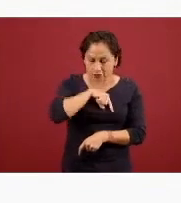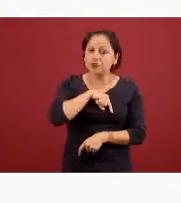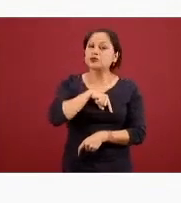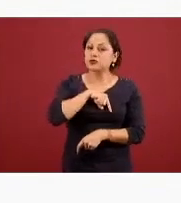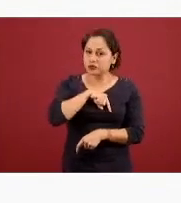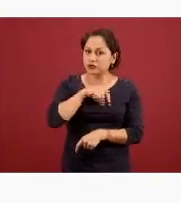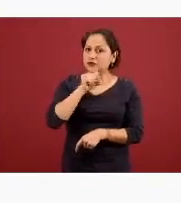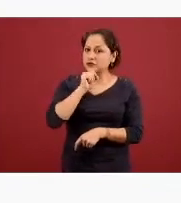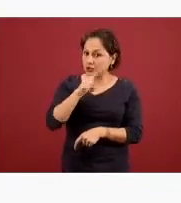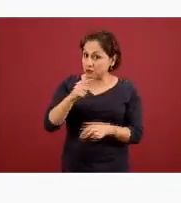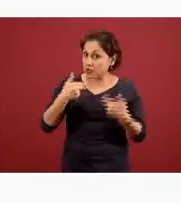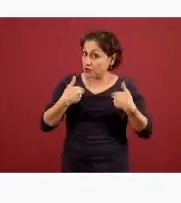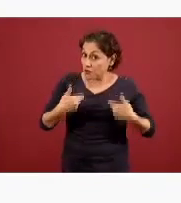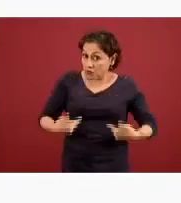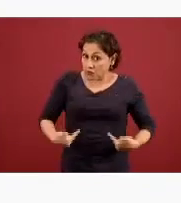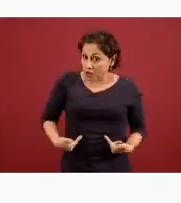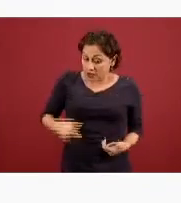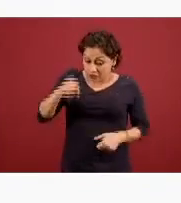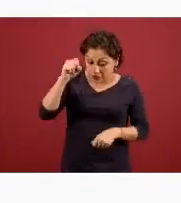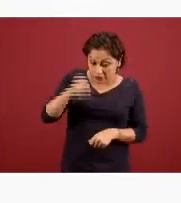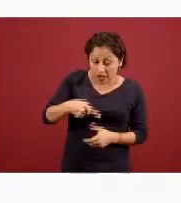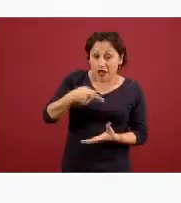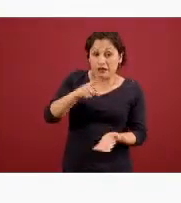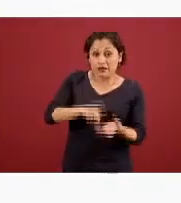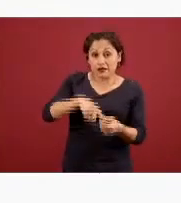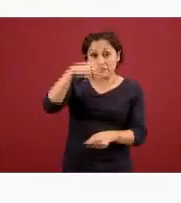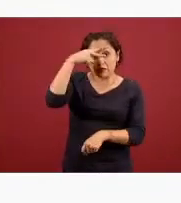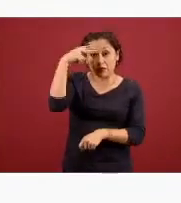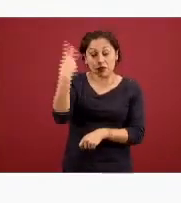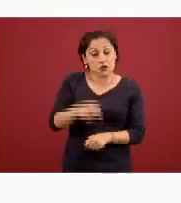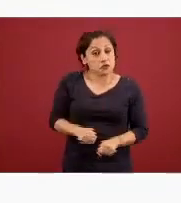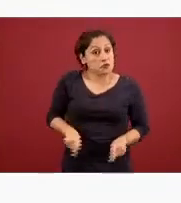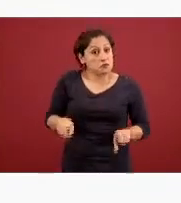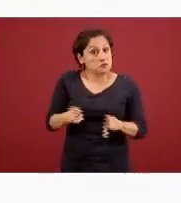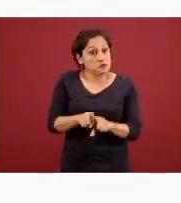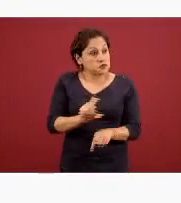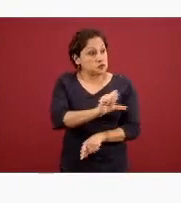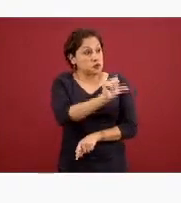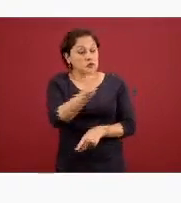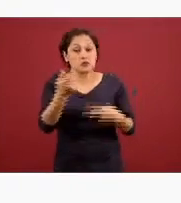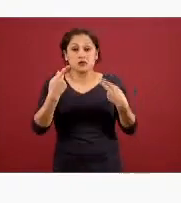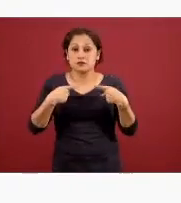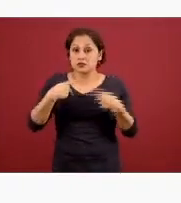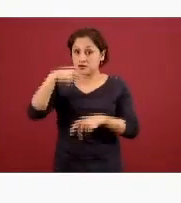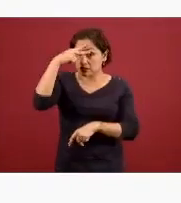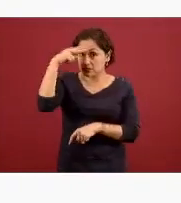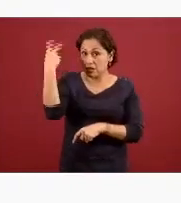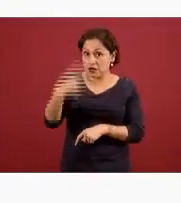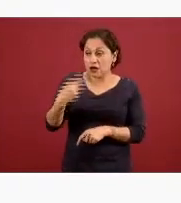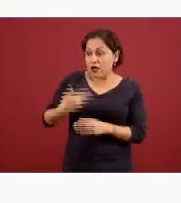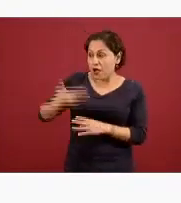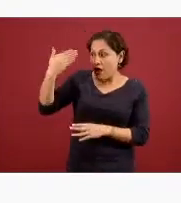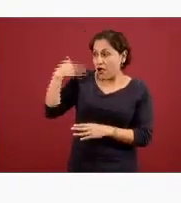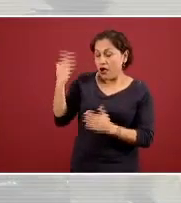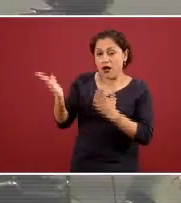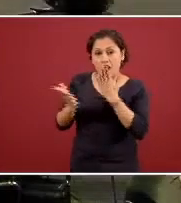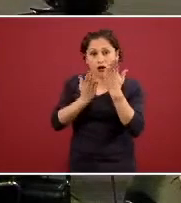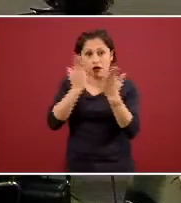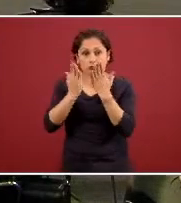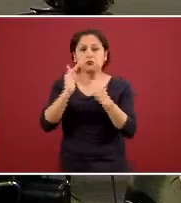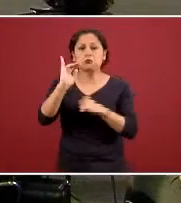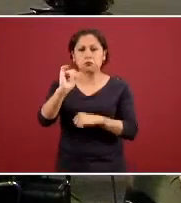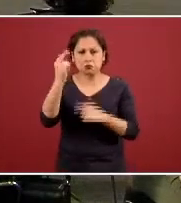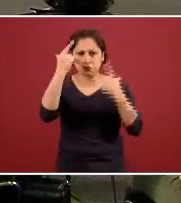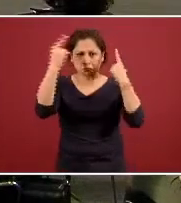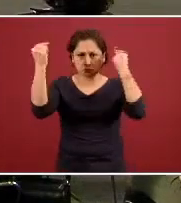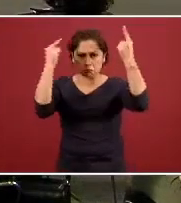somos mexicanos y mexicanas egresados de la universidad pública y que aparte de haber recibido una formación